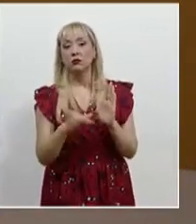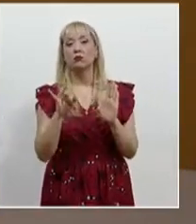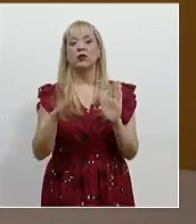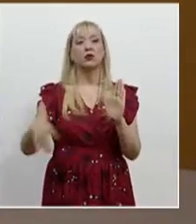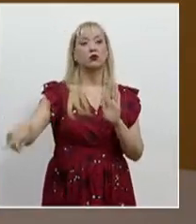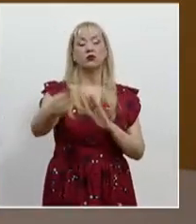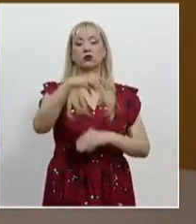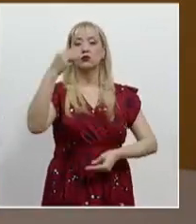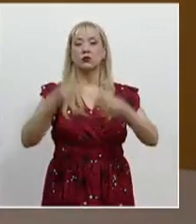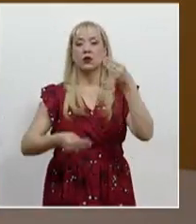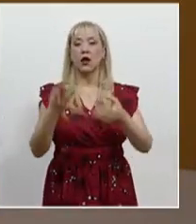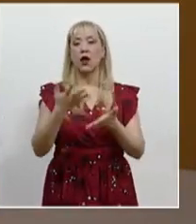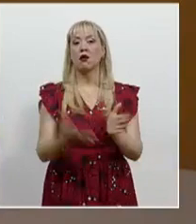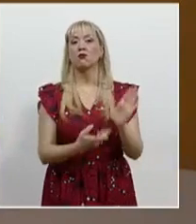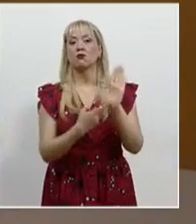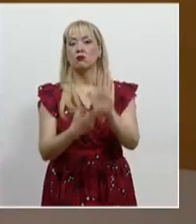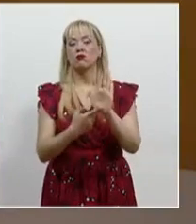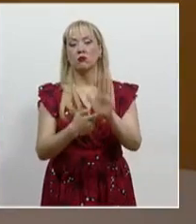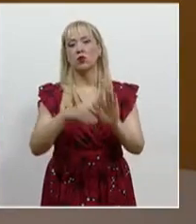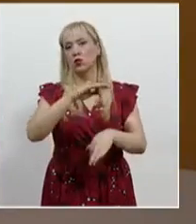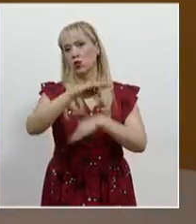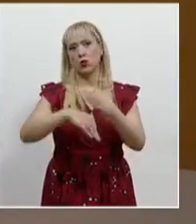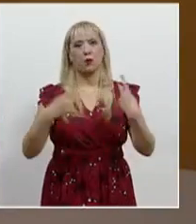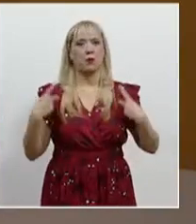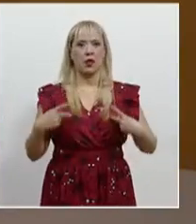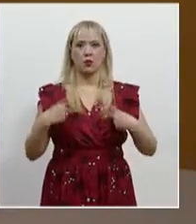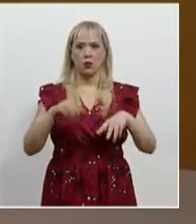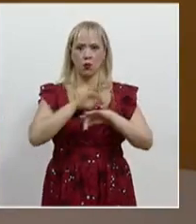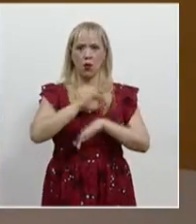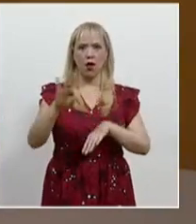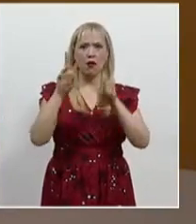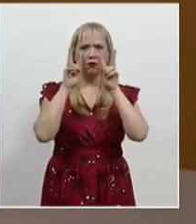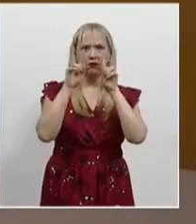magistrados obviamente sean conocidos por todas y por todos.